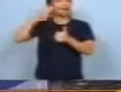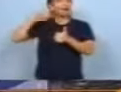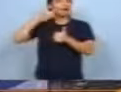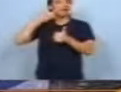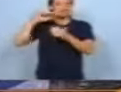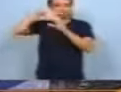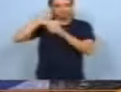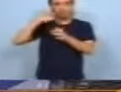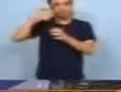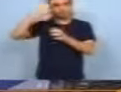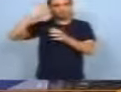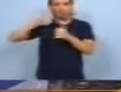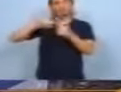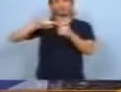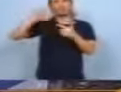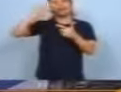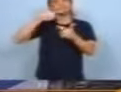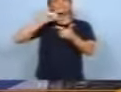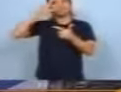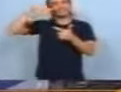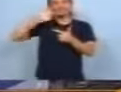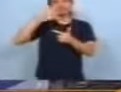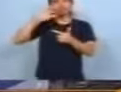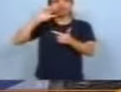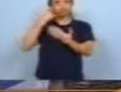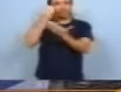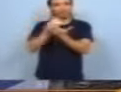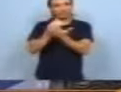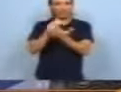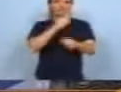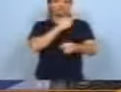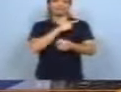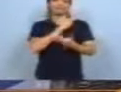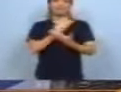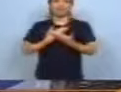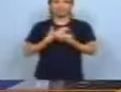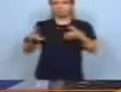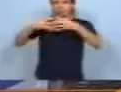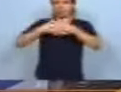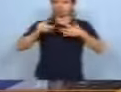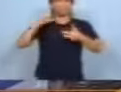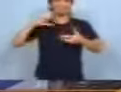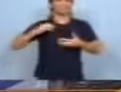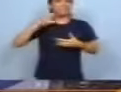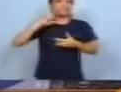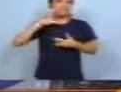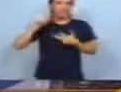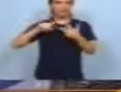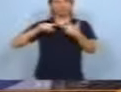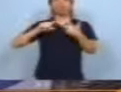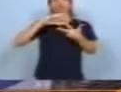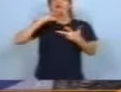del PRO. También estará María Eugenia Estensoro, candidata a jefa de gobierno de la coalición cívica. Ya están tuiteando. Jorge